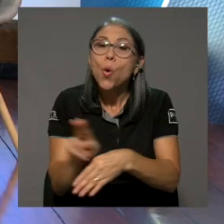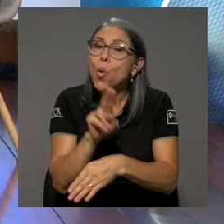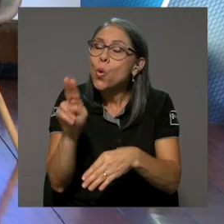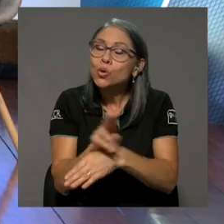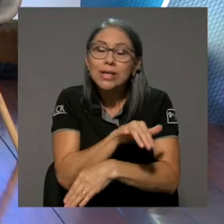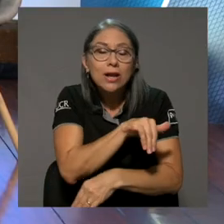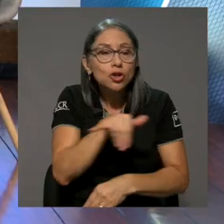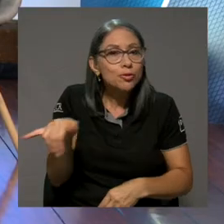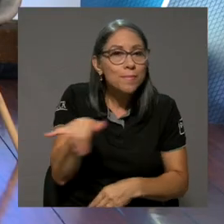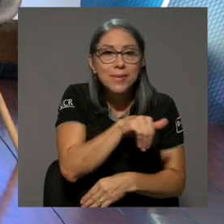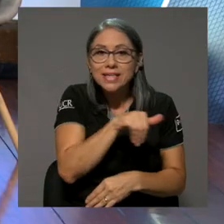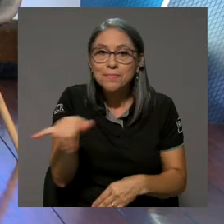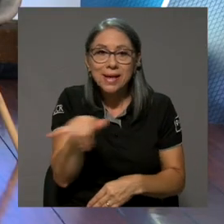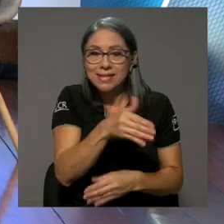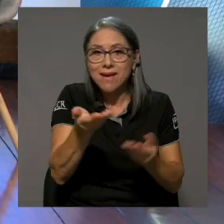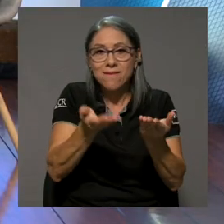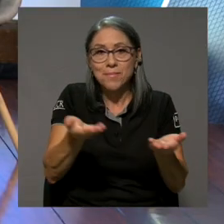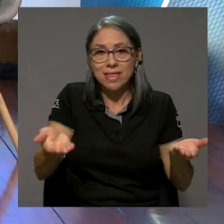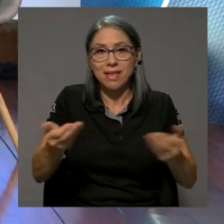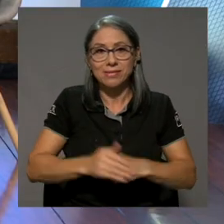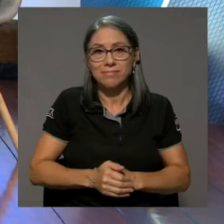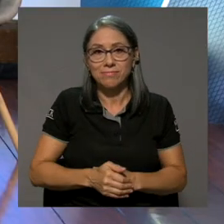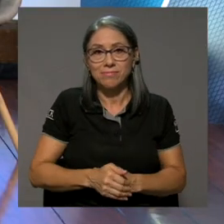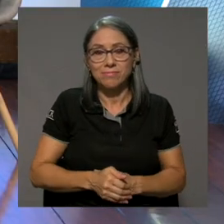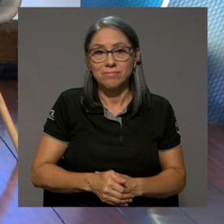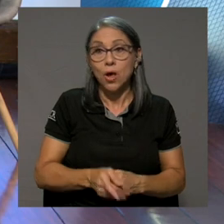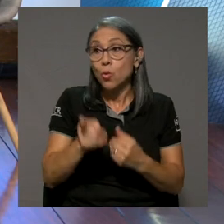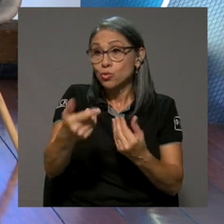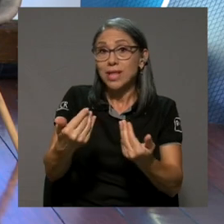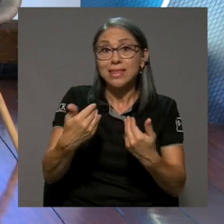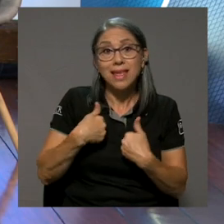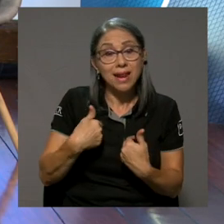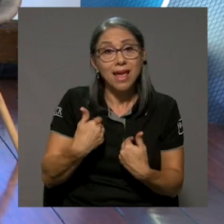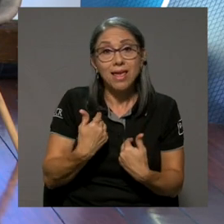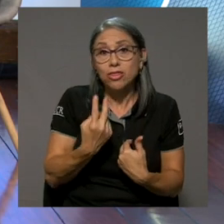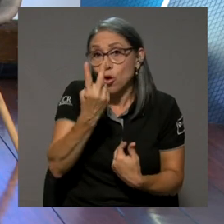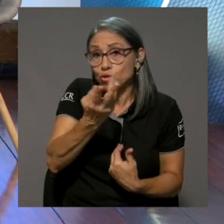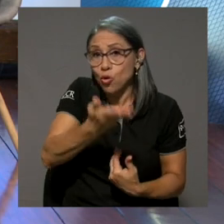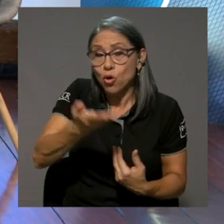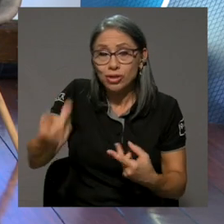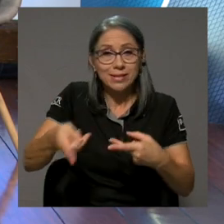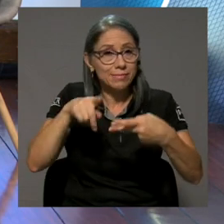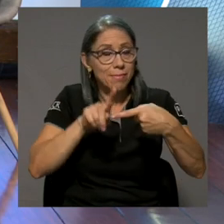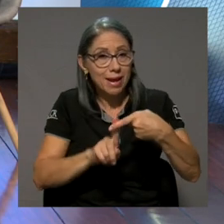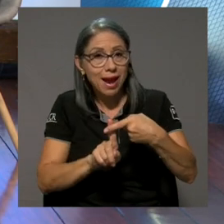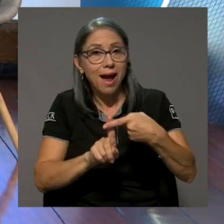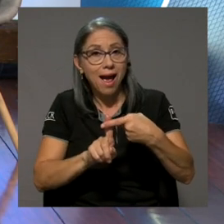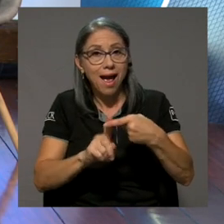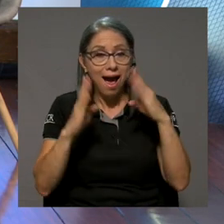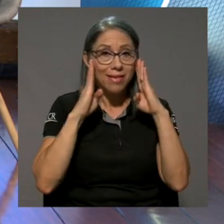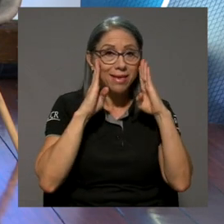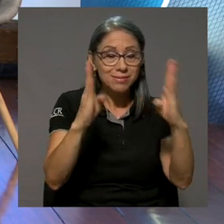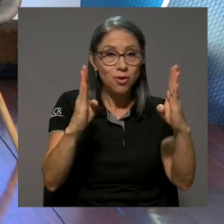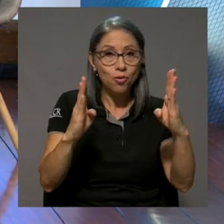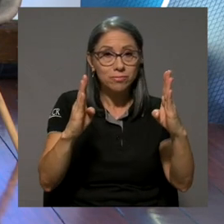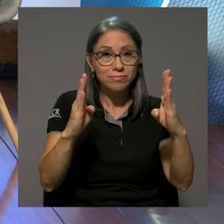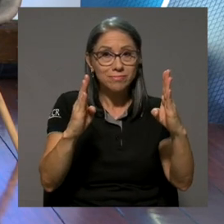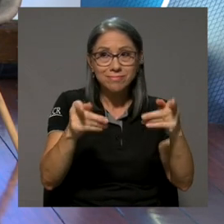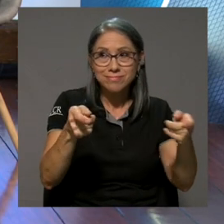mismas herramientas. Tú manejas dos cosas. Tú manejas la atención